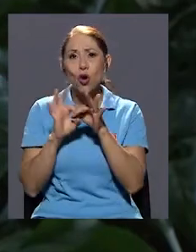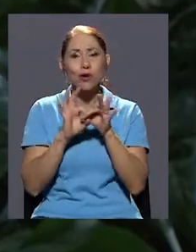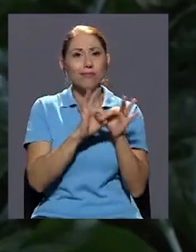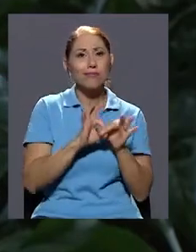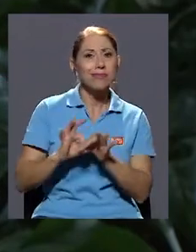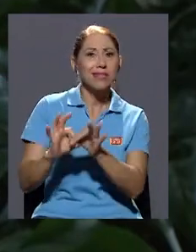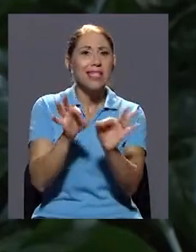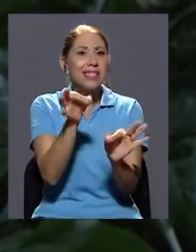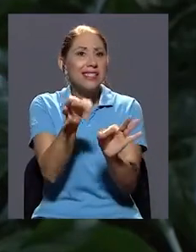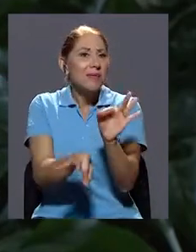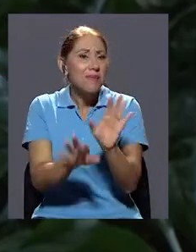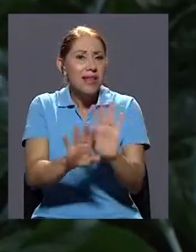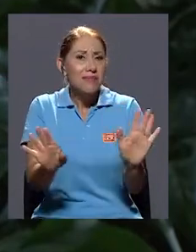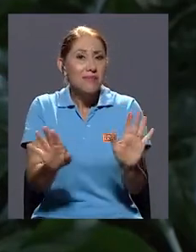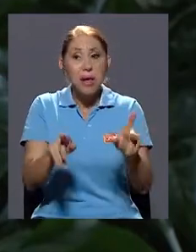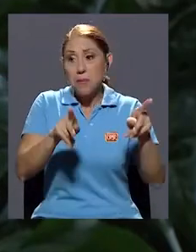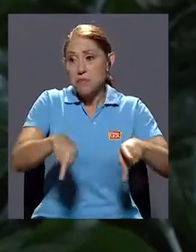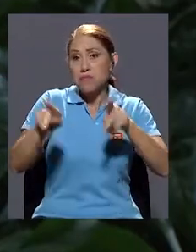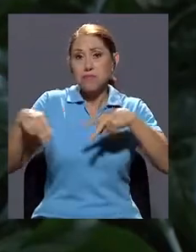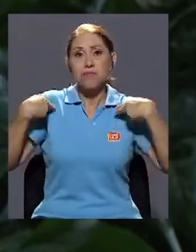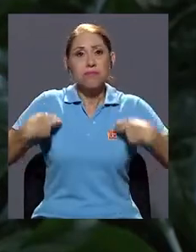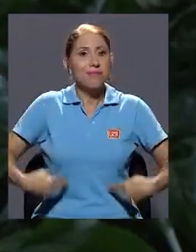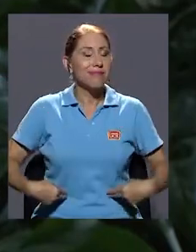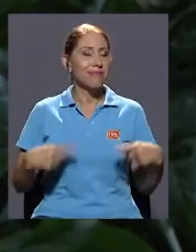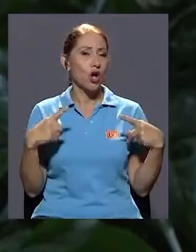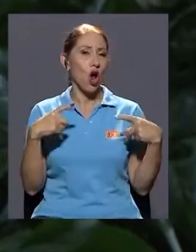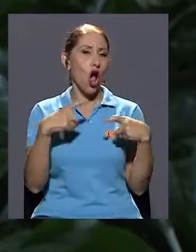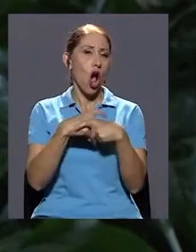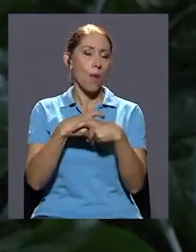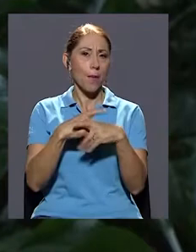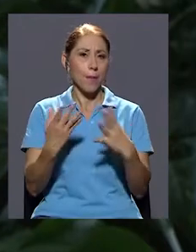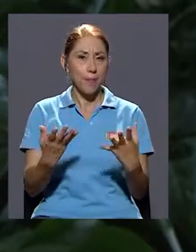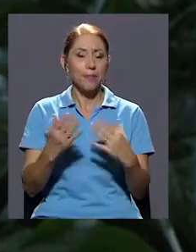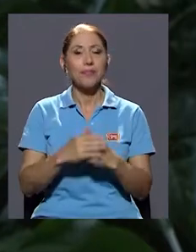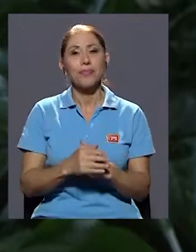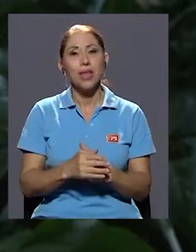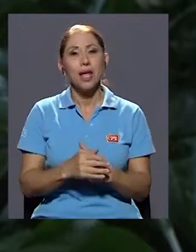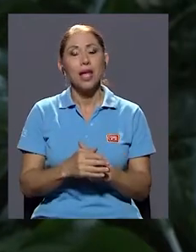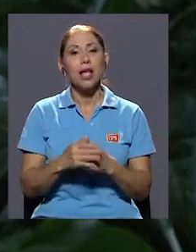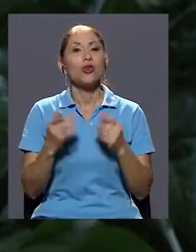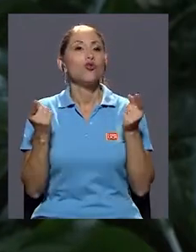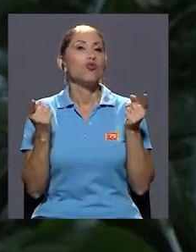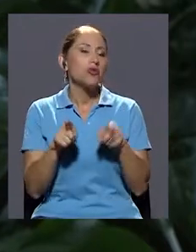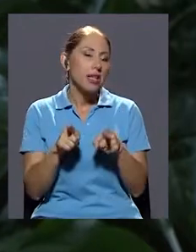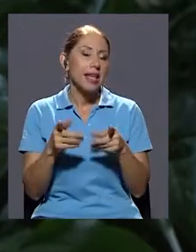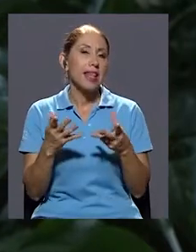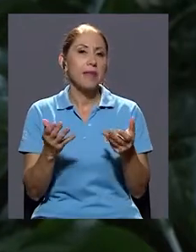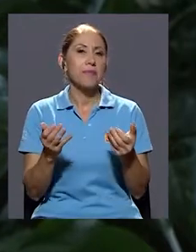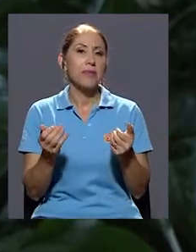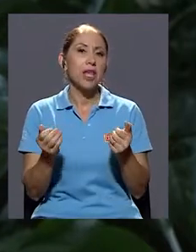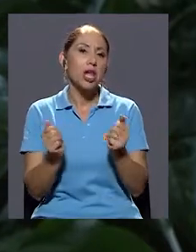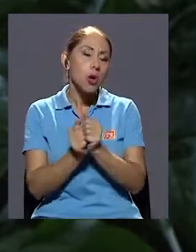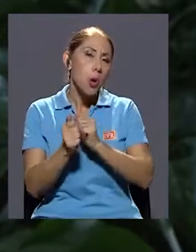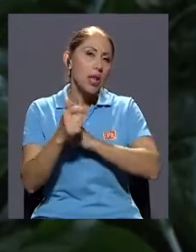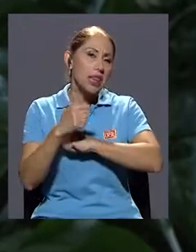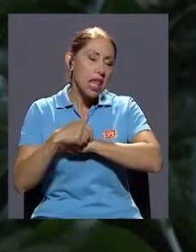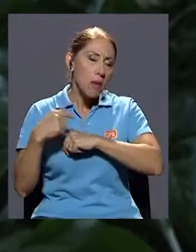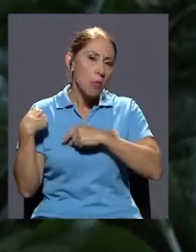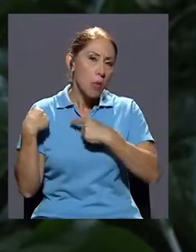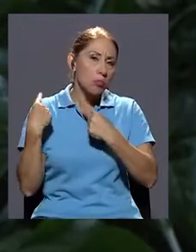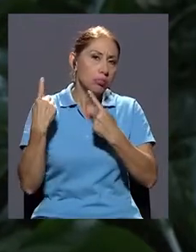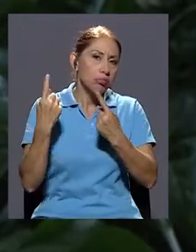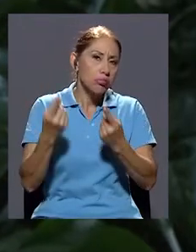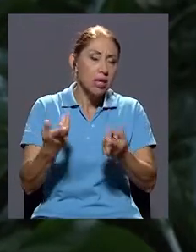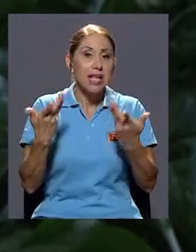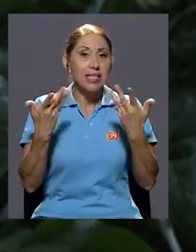sencilla. En el ser humano está, que seamos complejos. Sucede que con el tiempo se ha tomado